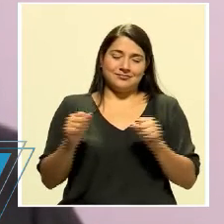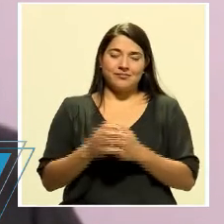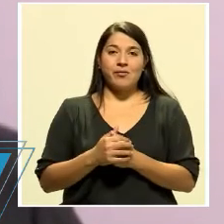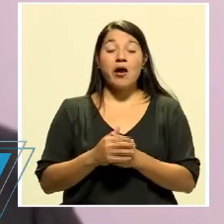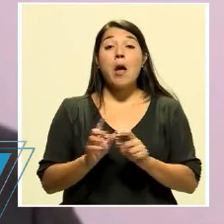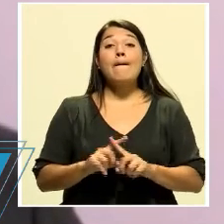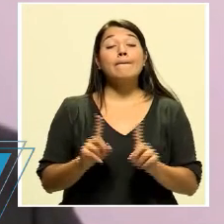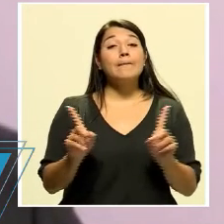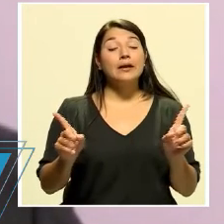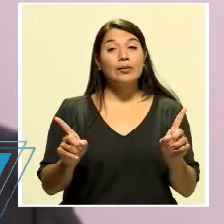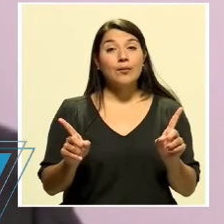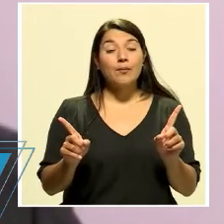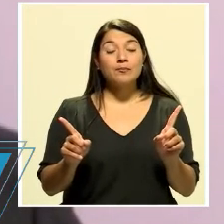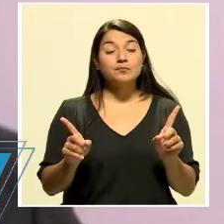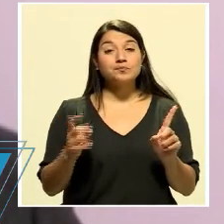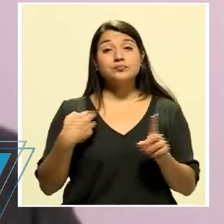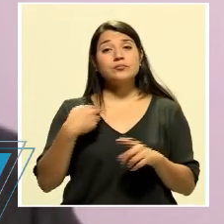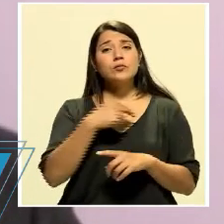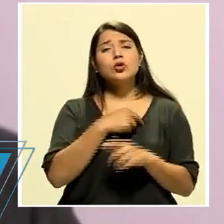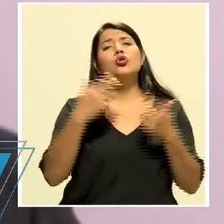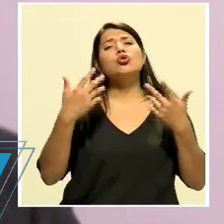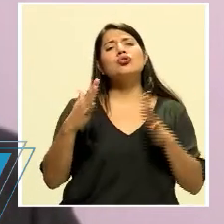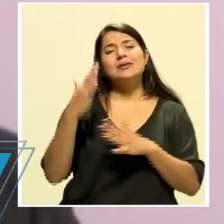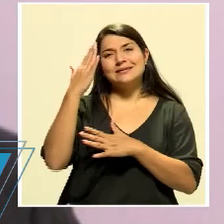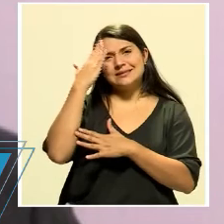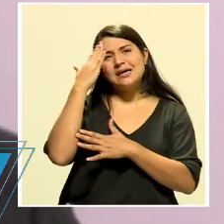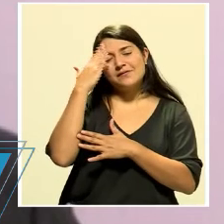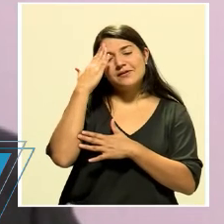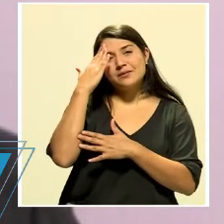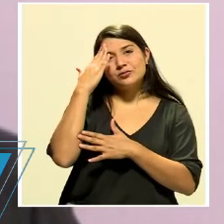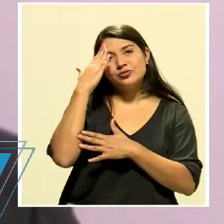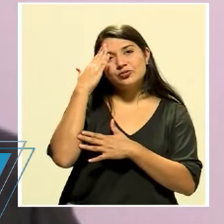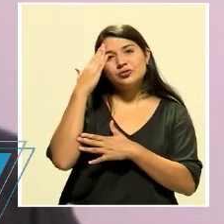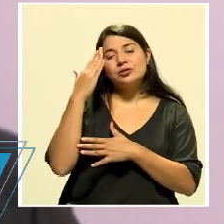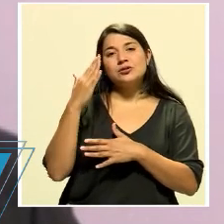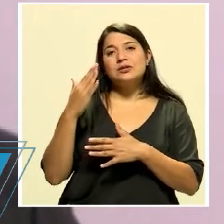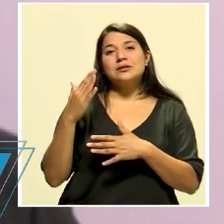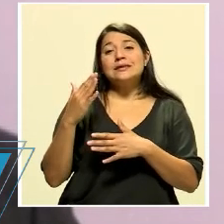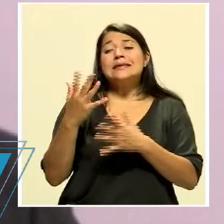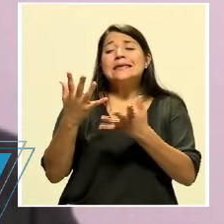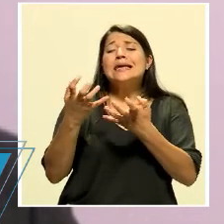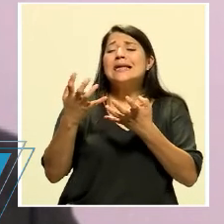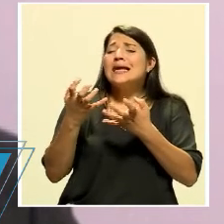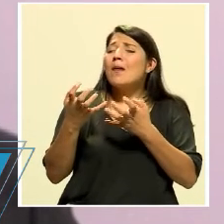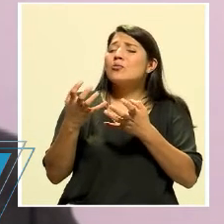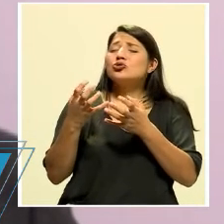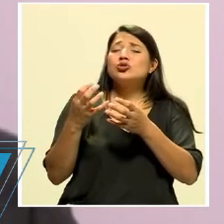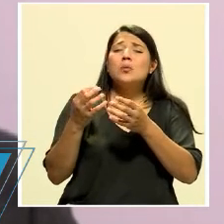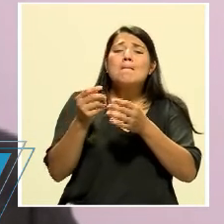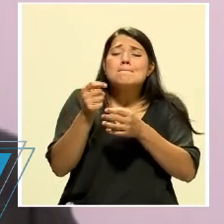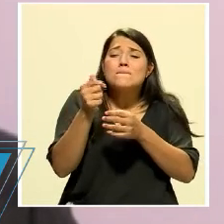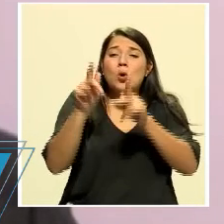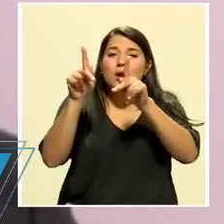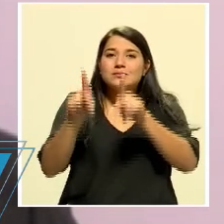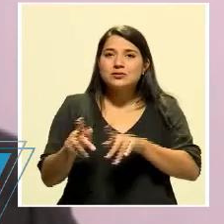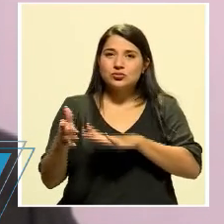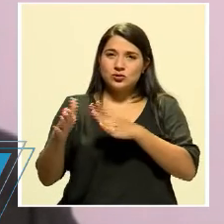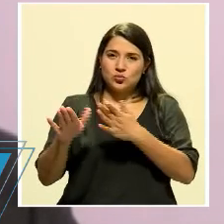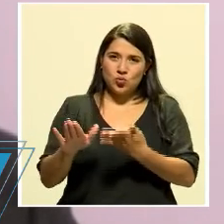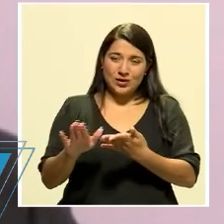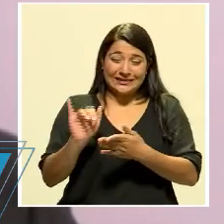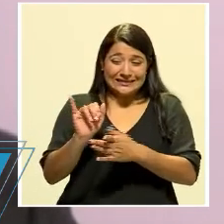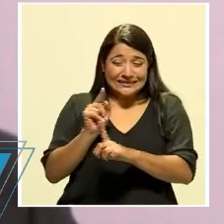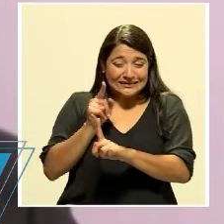pero sabíamos y nuestro objetivo ha sido en todo momento que exista la menor cantidad posible de muertes